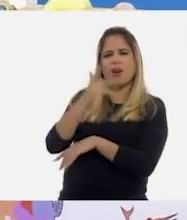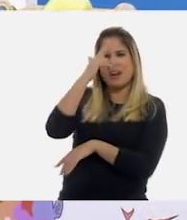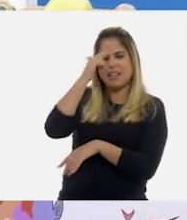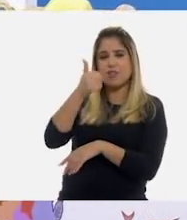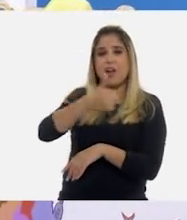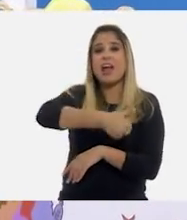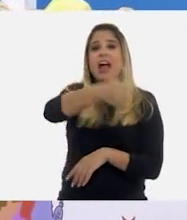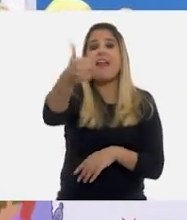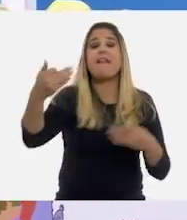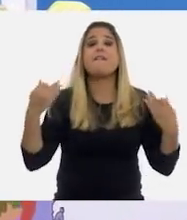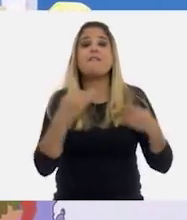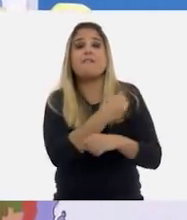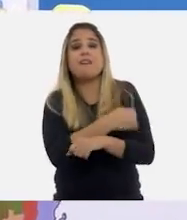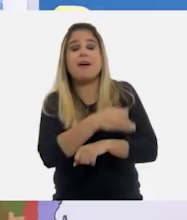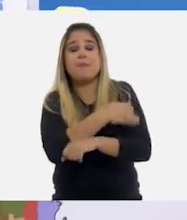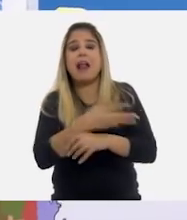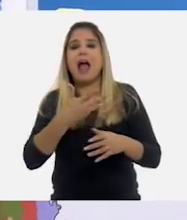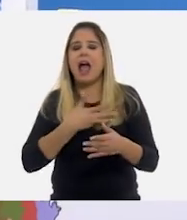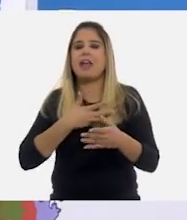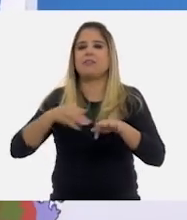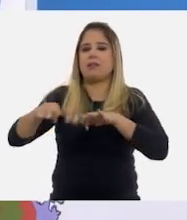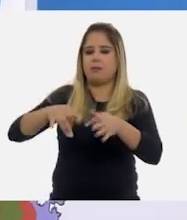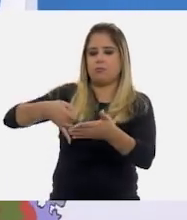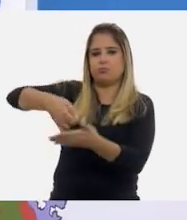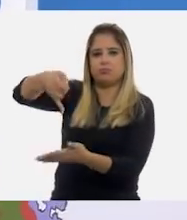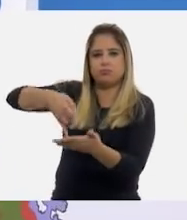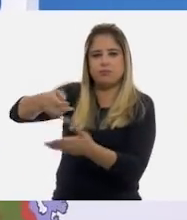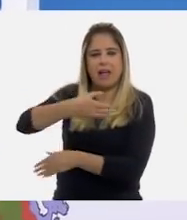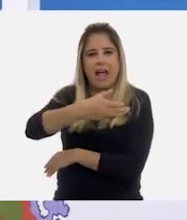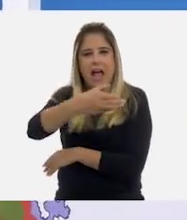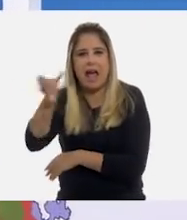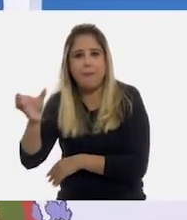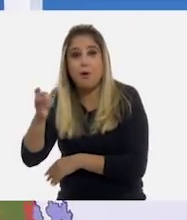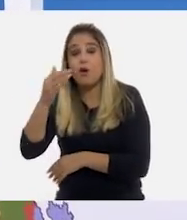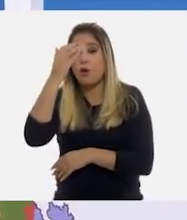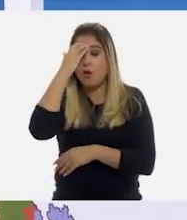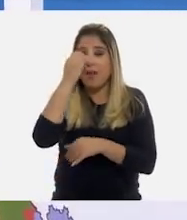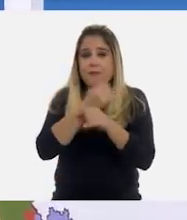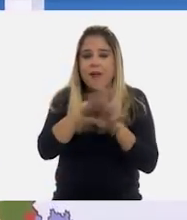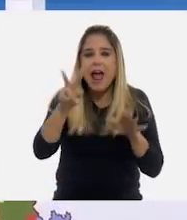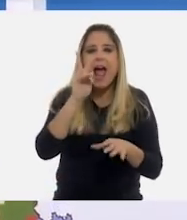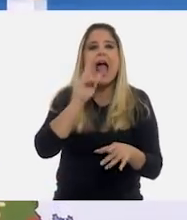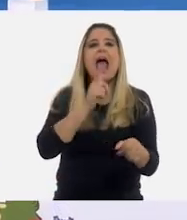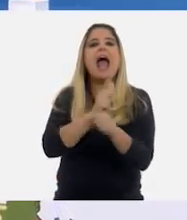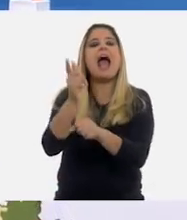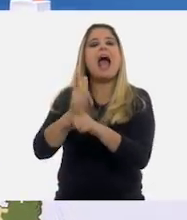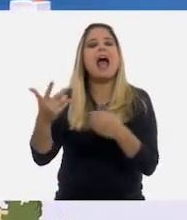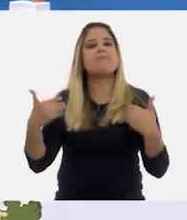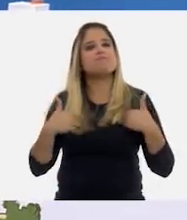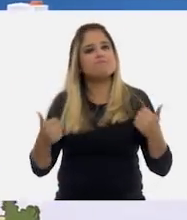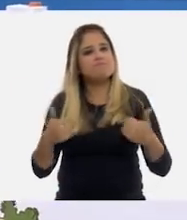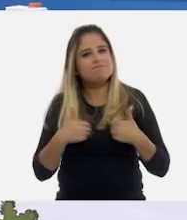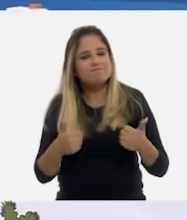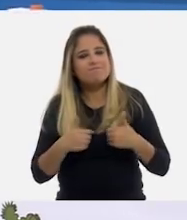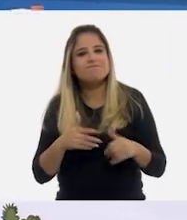casos, sus familias se dedican al cultivo del campo. Y conocer esta información les ayudará a comprender por qué en su región se